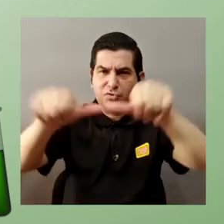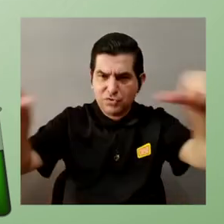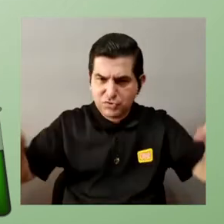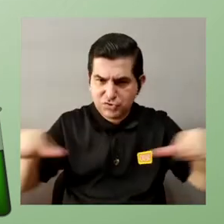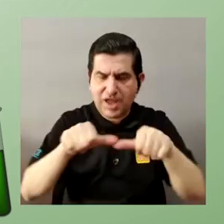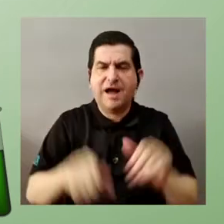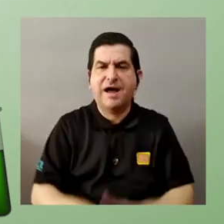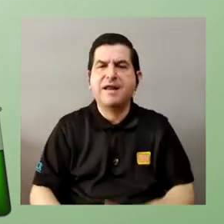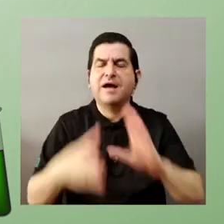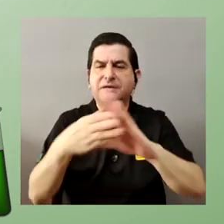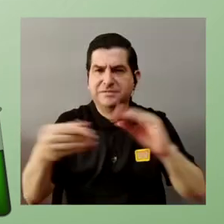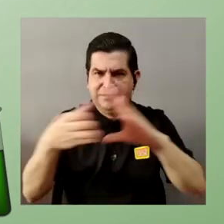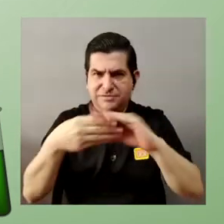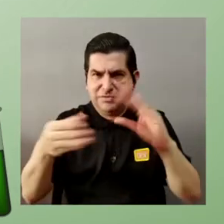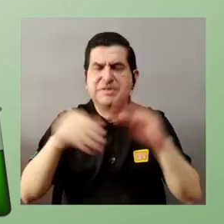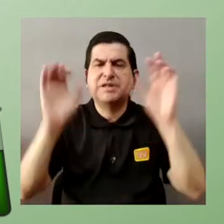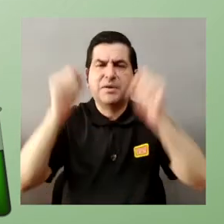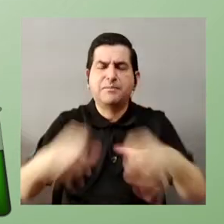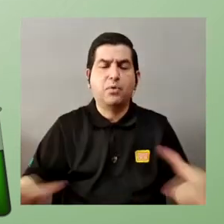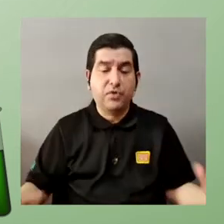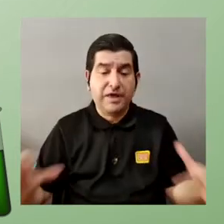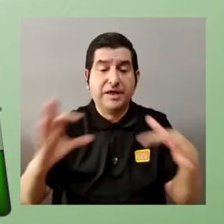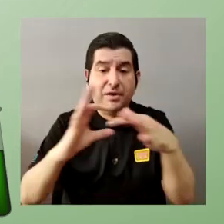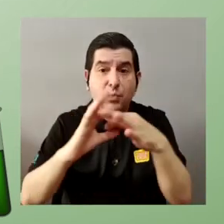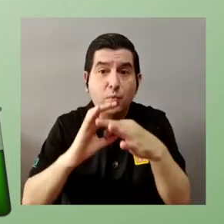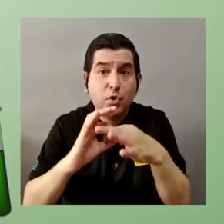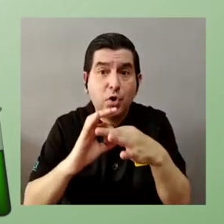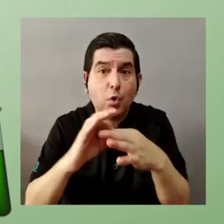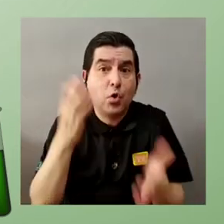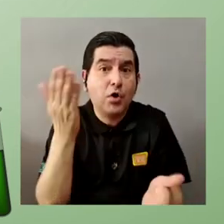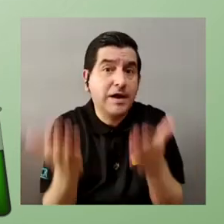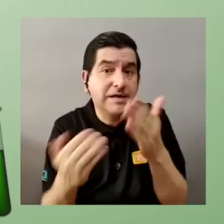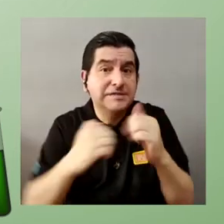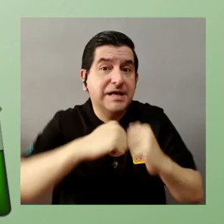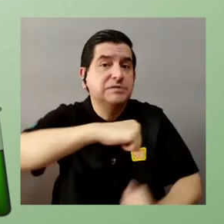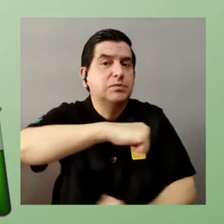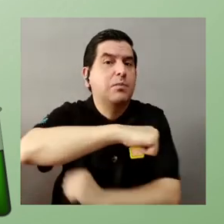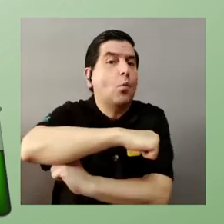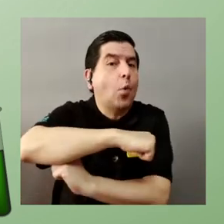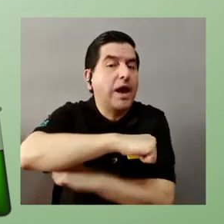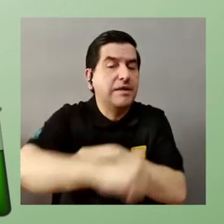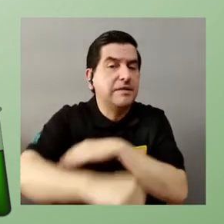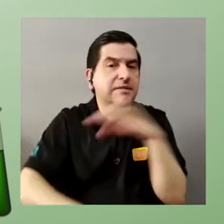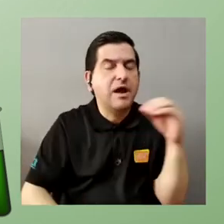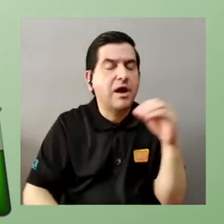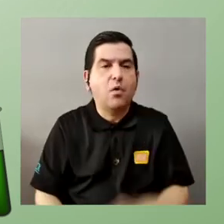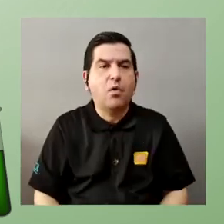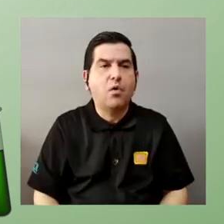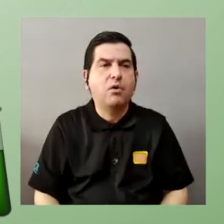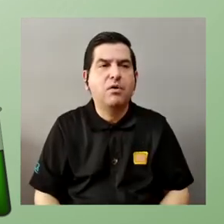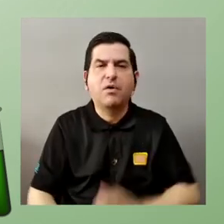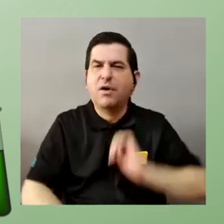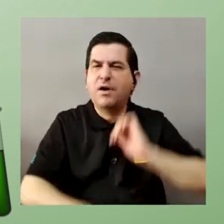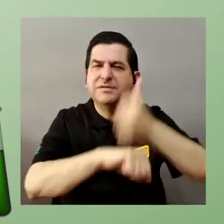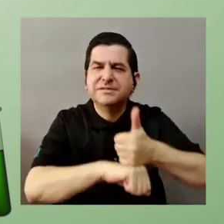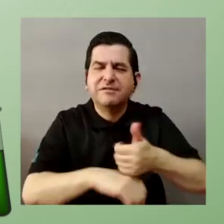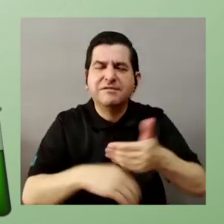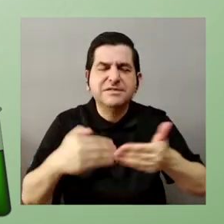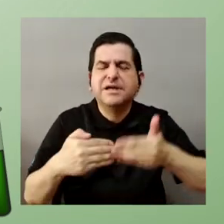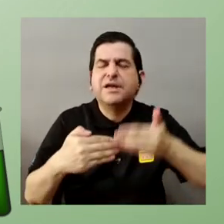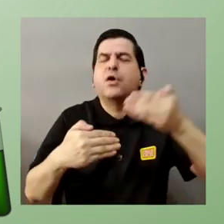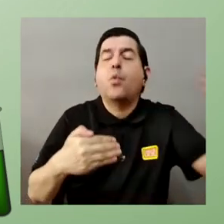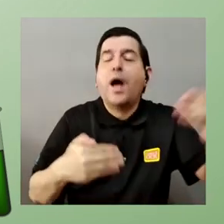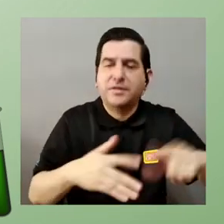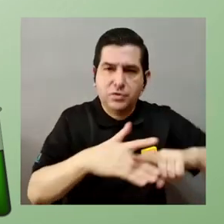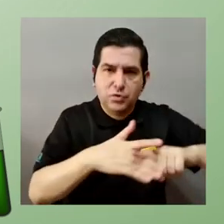entre los dos campos que nos han comentado ustedes podríamos encontrar un un puente o podemos determinar al menos